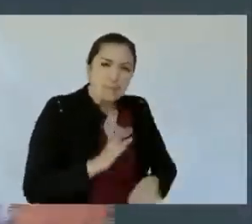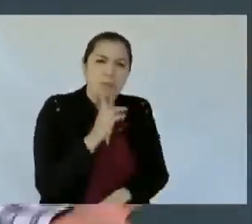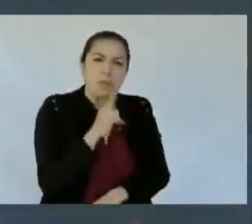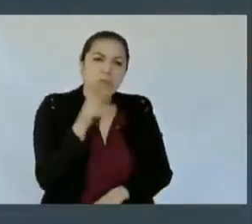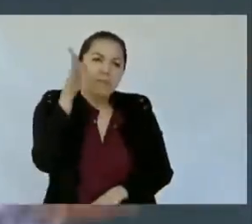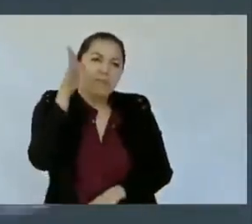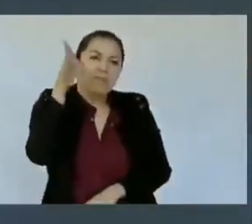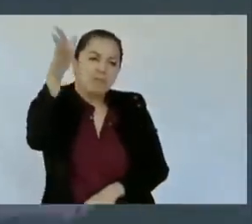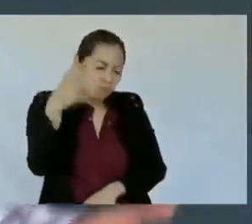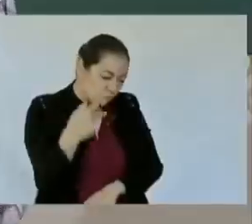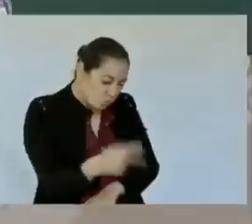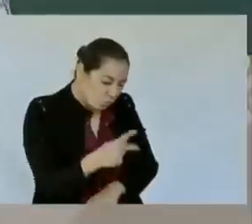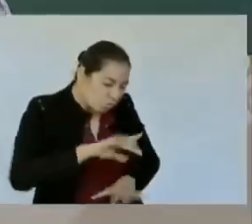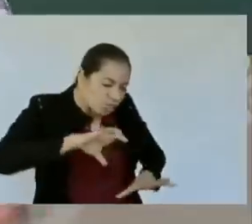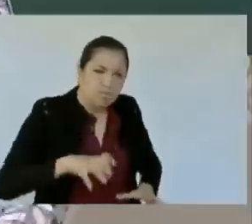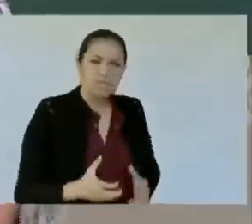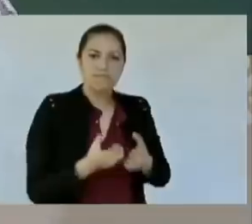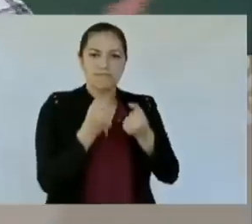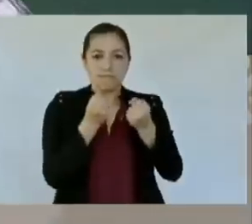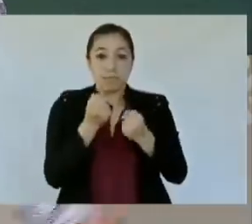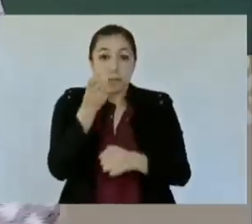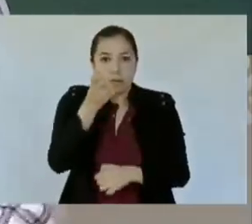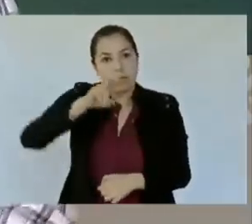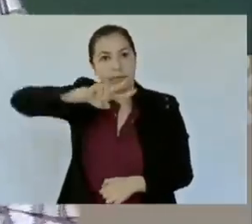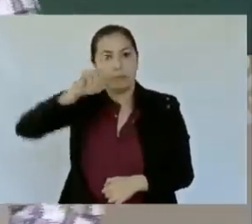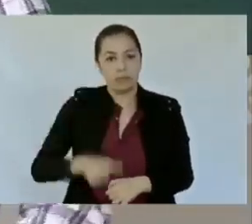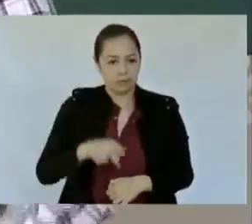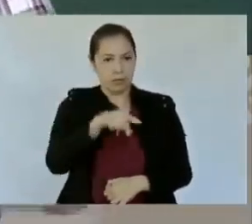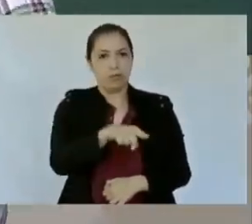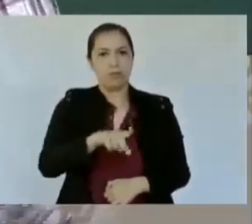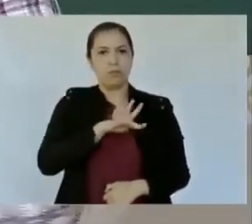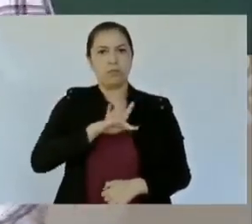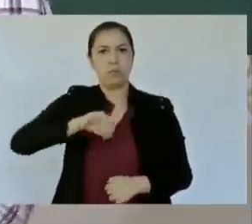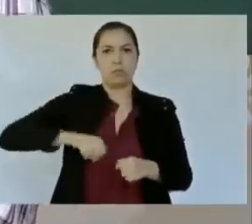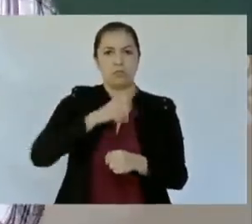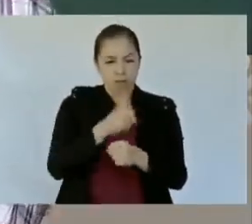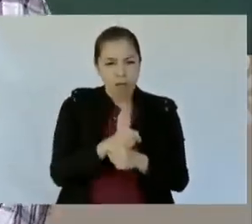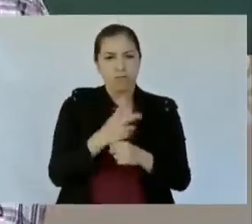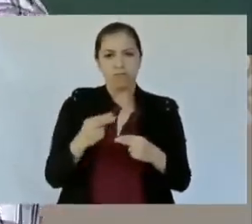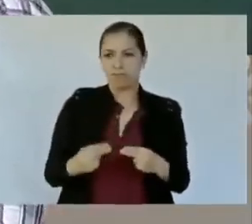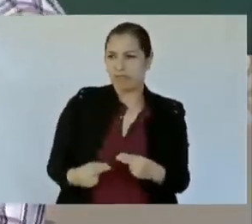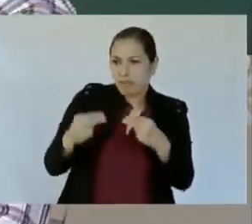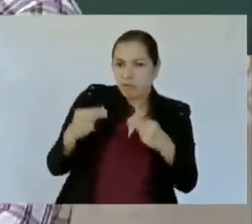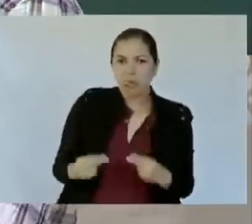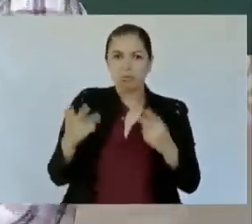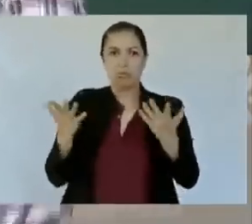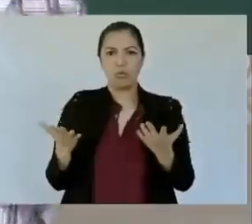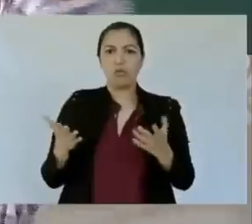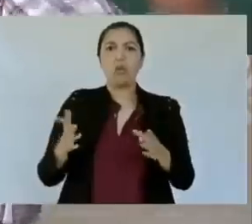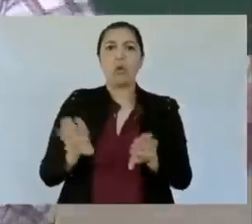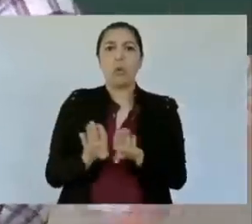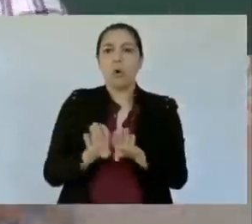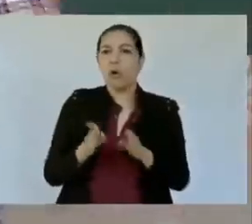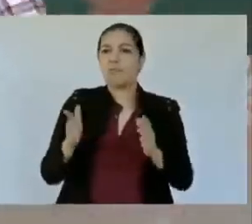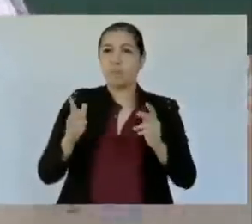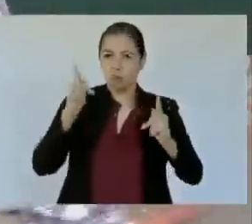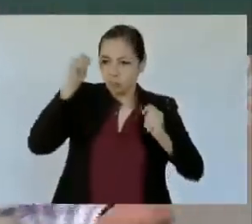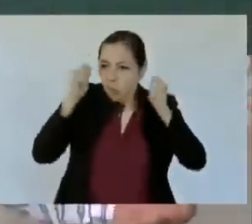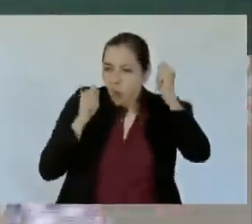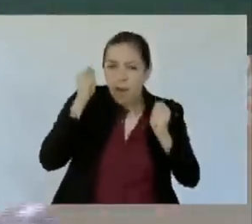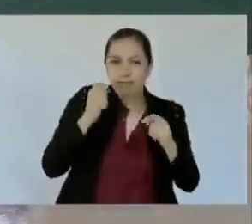verdad, porque va a haber oportunidad, a haber negocio, va a haber comercio, va a haber turismo, porque además esto es